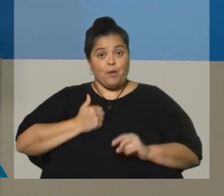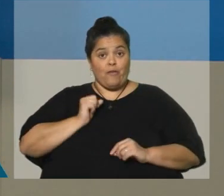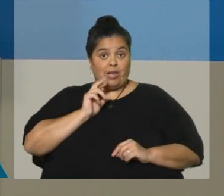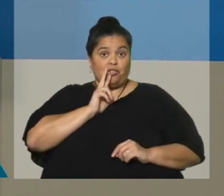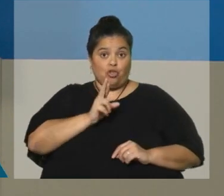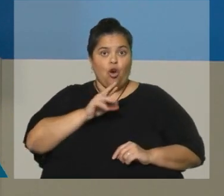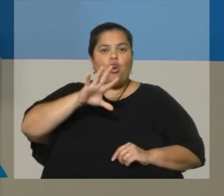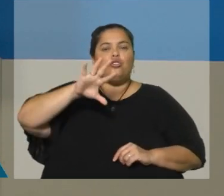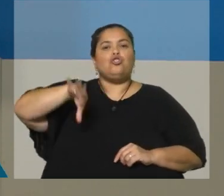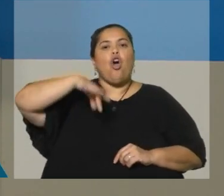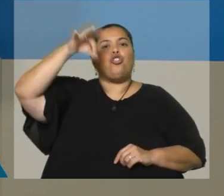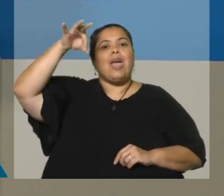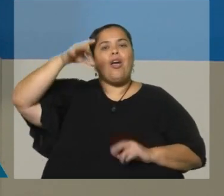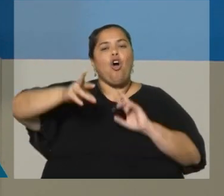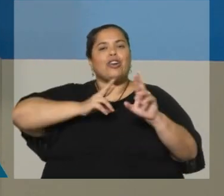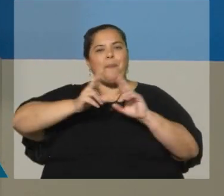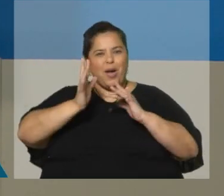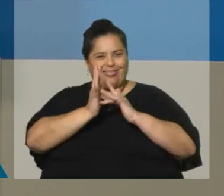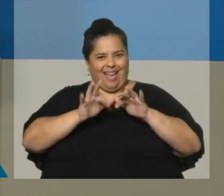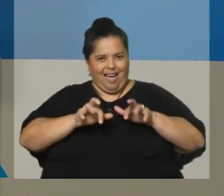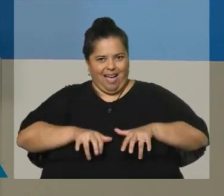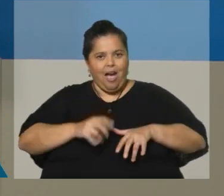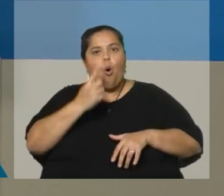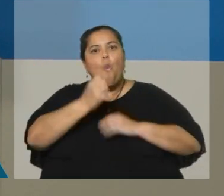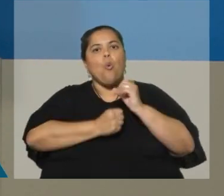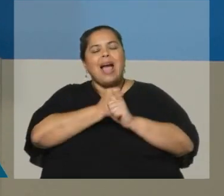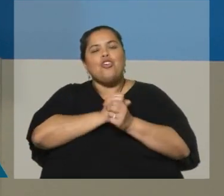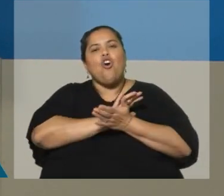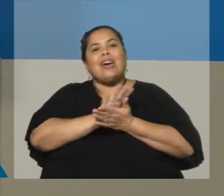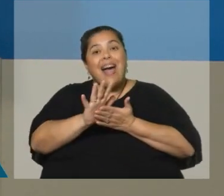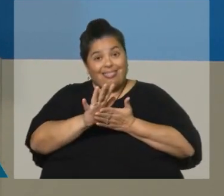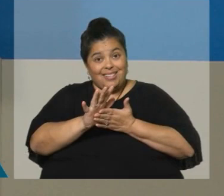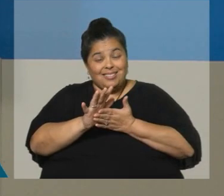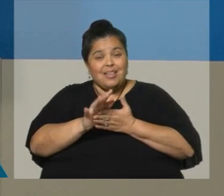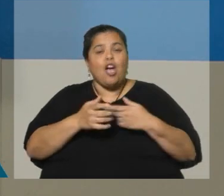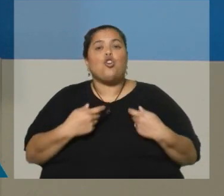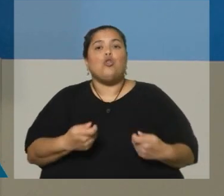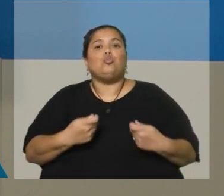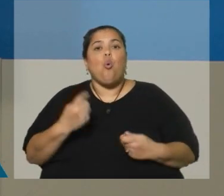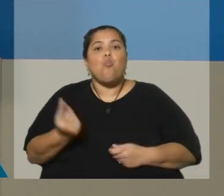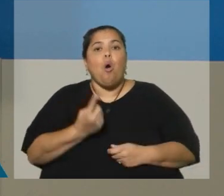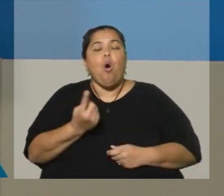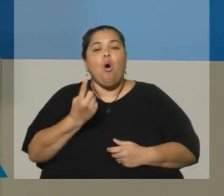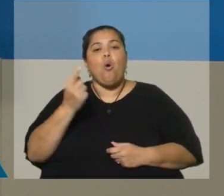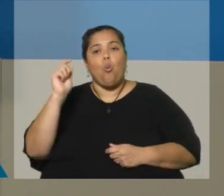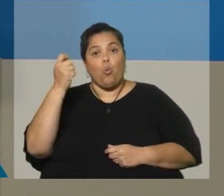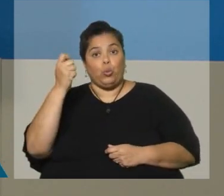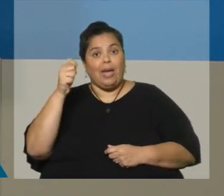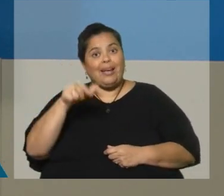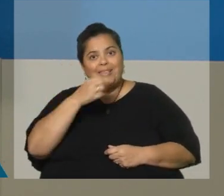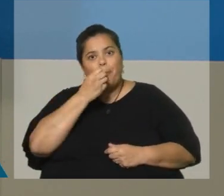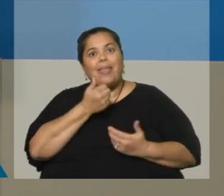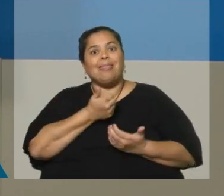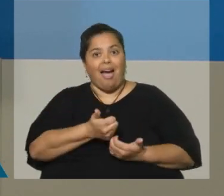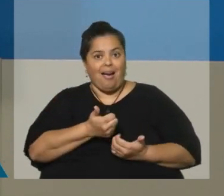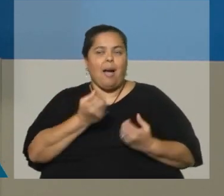respuesta digital un año de gratis del consumo eléctrico de UTE. Así que es una de las ventajas